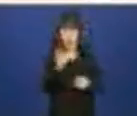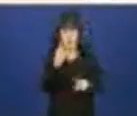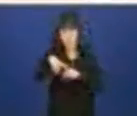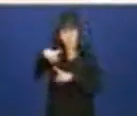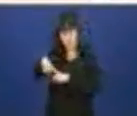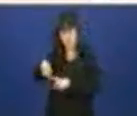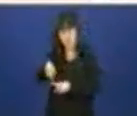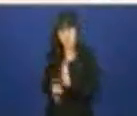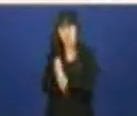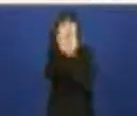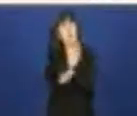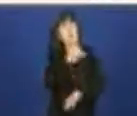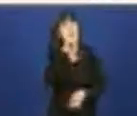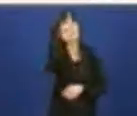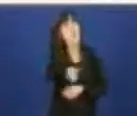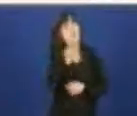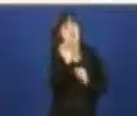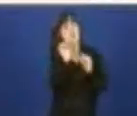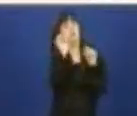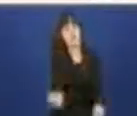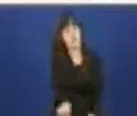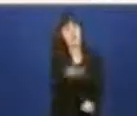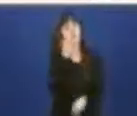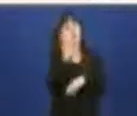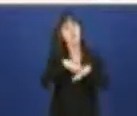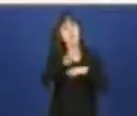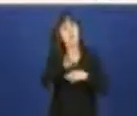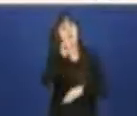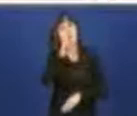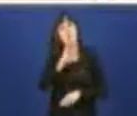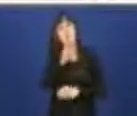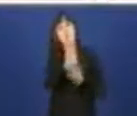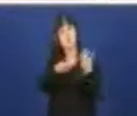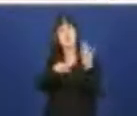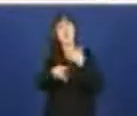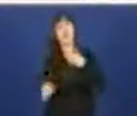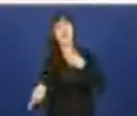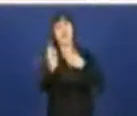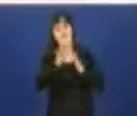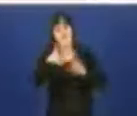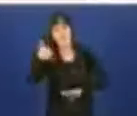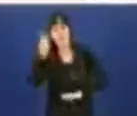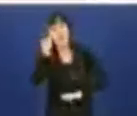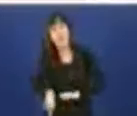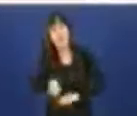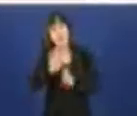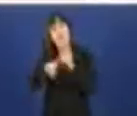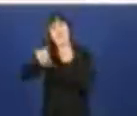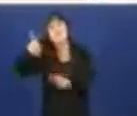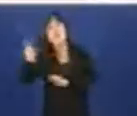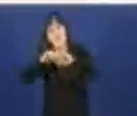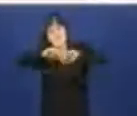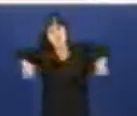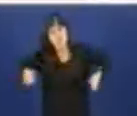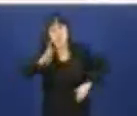publicar incumplindo o mínimo compromiso de transparencia, separan os datos de POVISA como fixo vostede agora, falta de rigor,